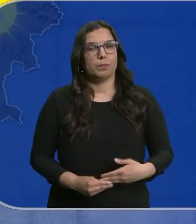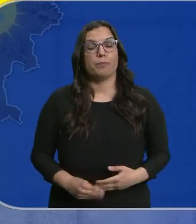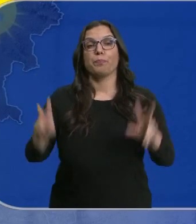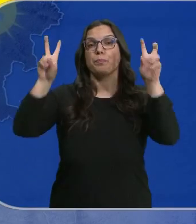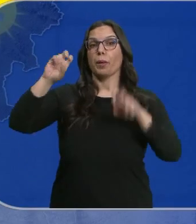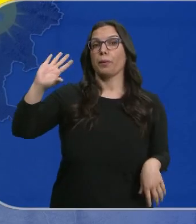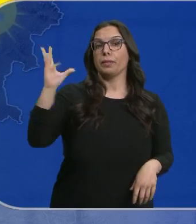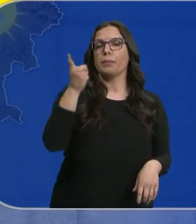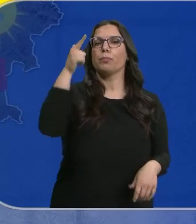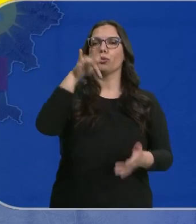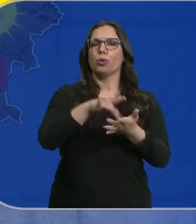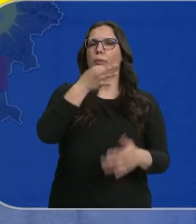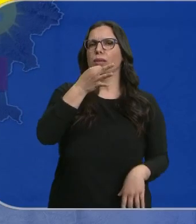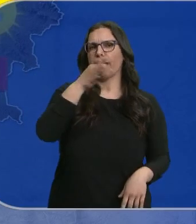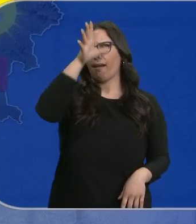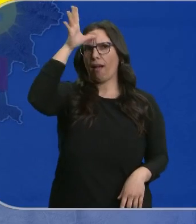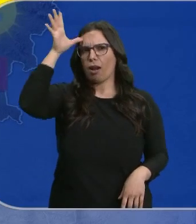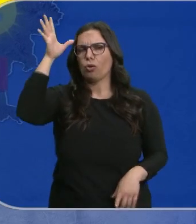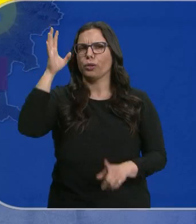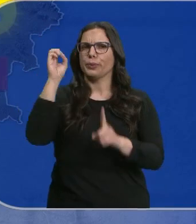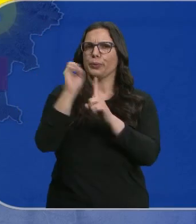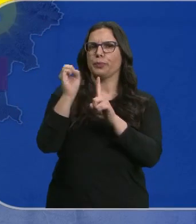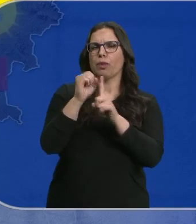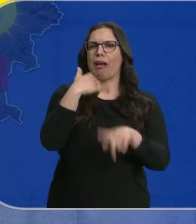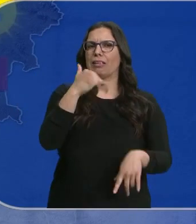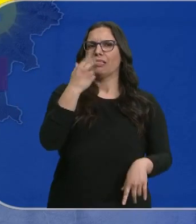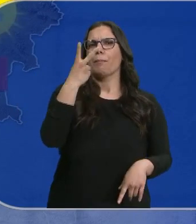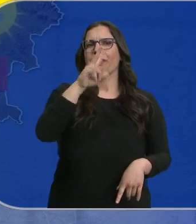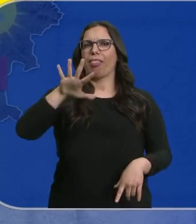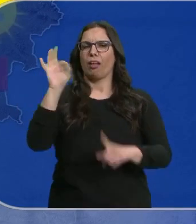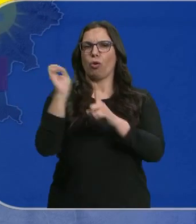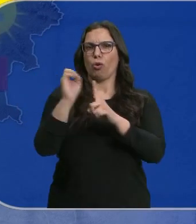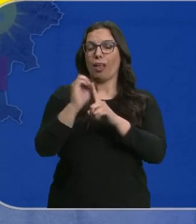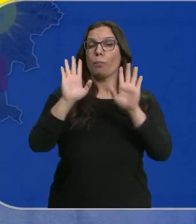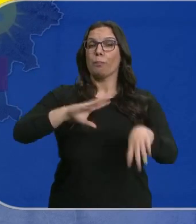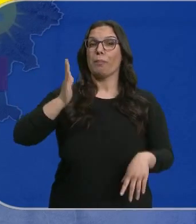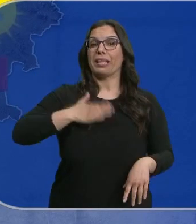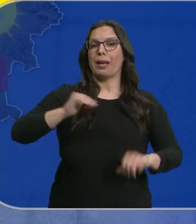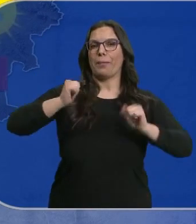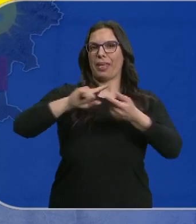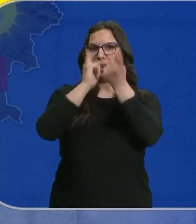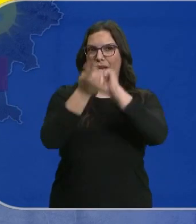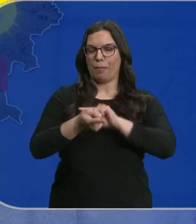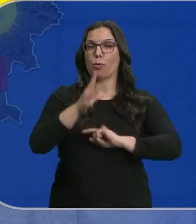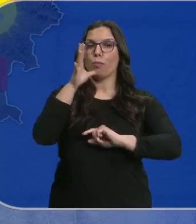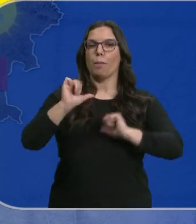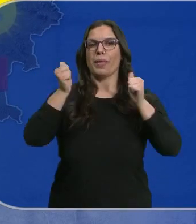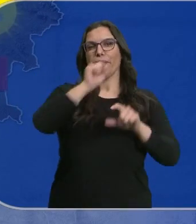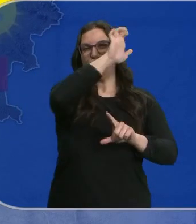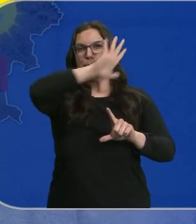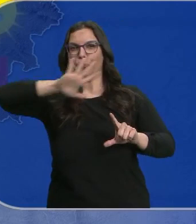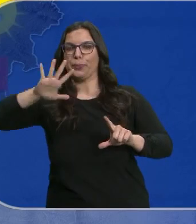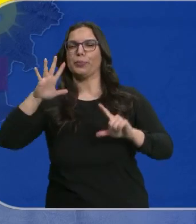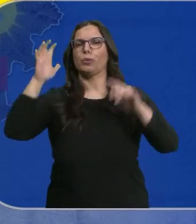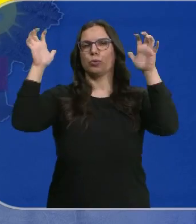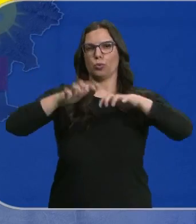En cuanto al tiempo tendremos una tarde calurosa con temperaturas cercanas a los 25 grados, pero mañana la cosa cambia con la entrada de un frente